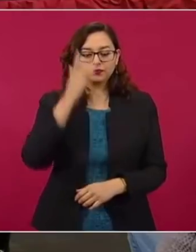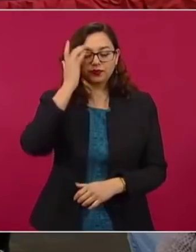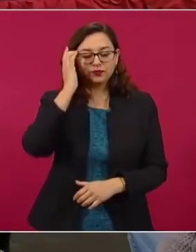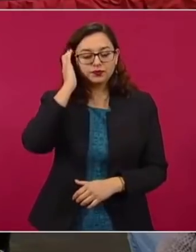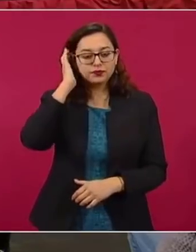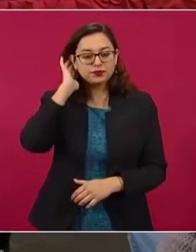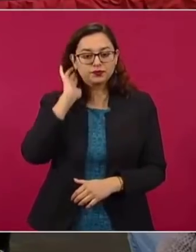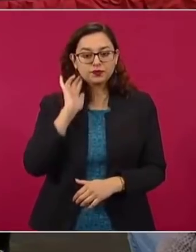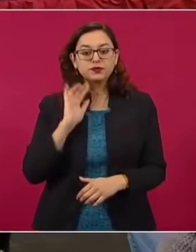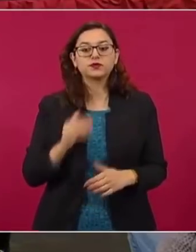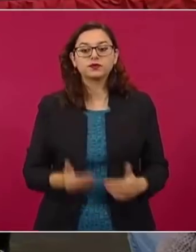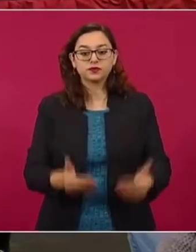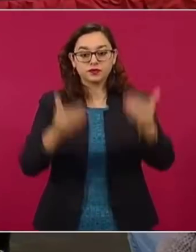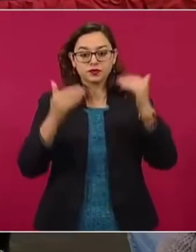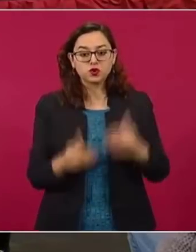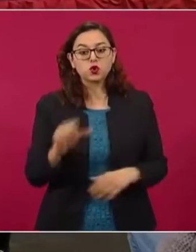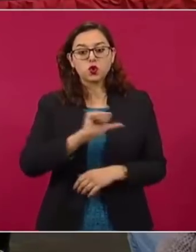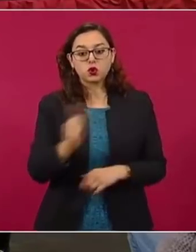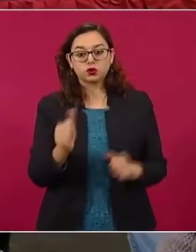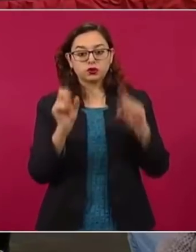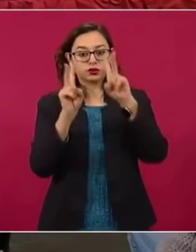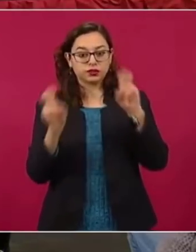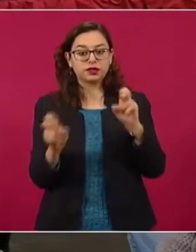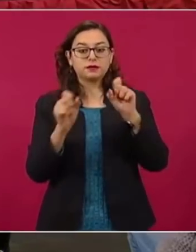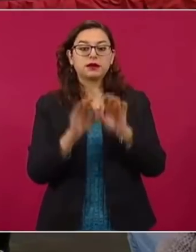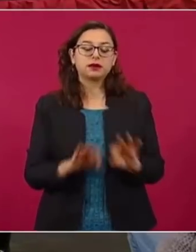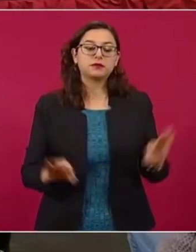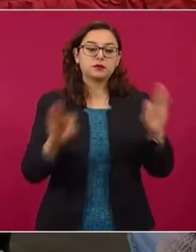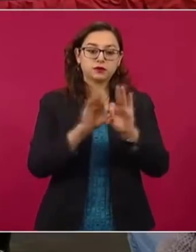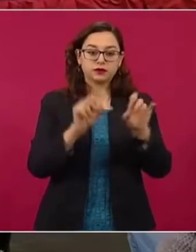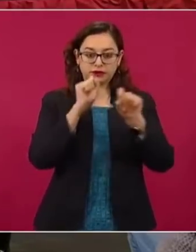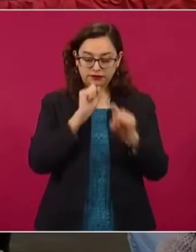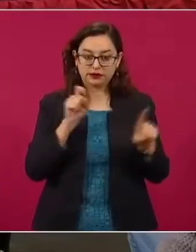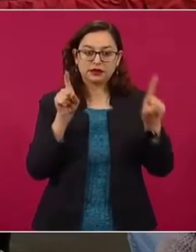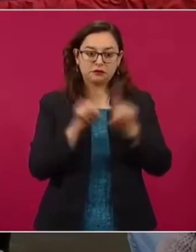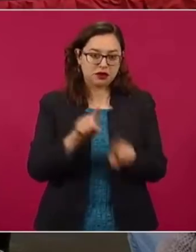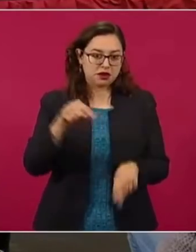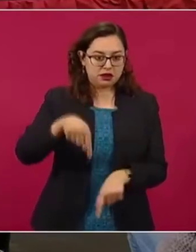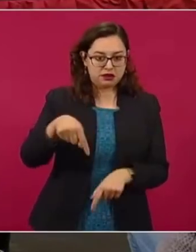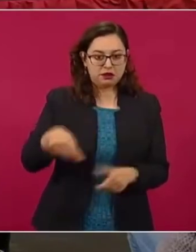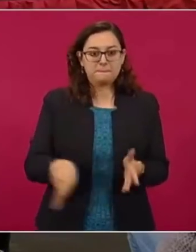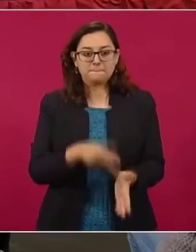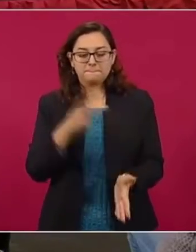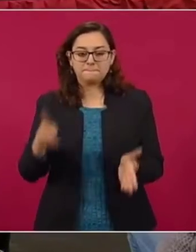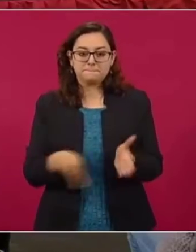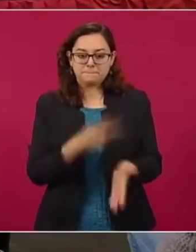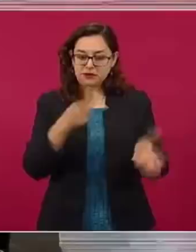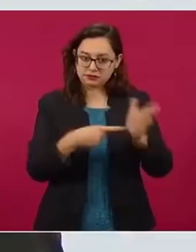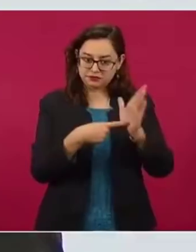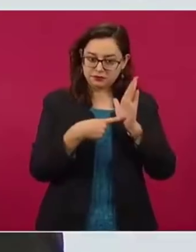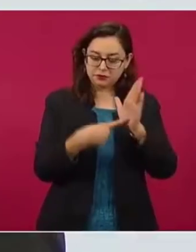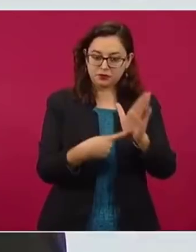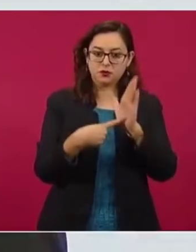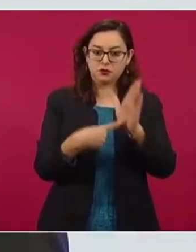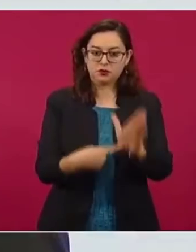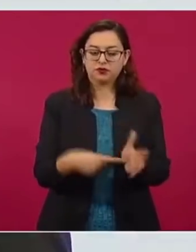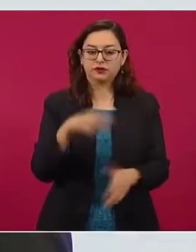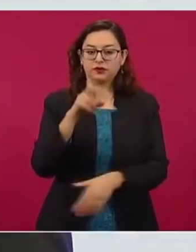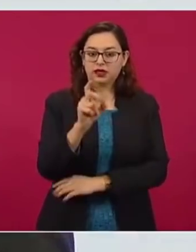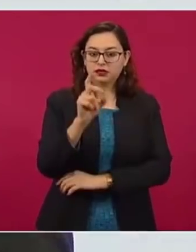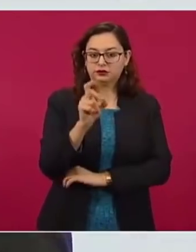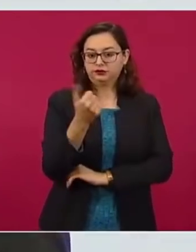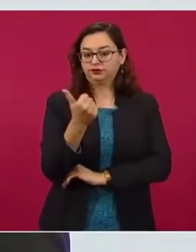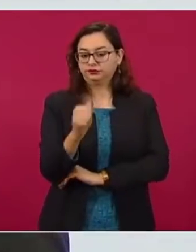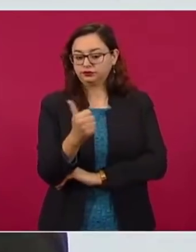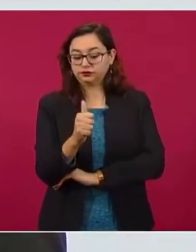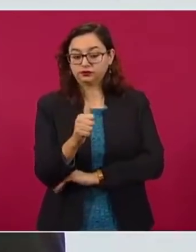Ahora, otro elemento importante que hemos dado seguimiento, como ustedes conocen, aquí mismo lo hemos presentado periódicamente desde el 30 de agosto,